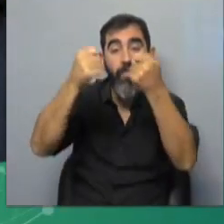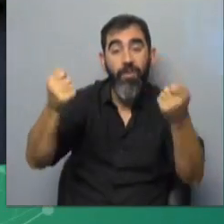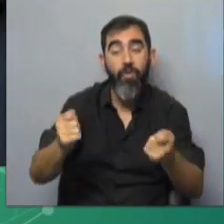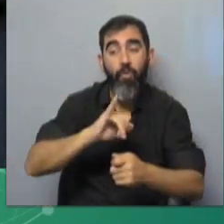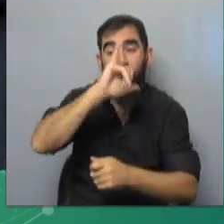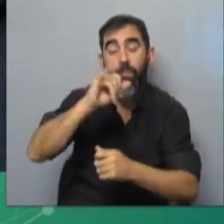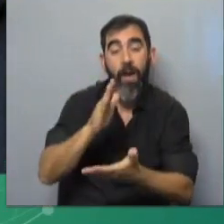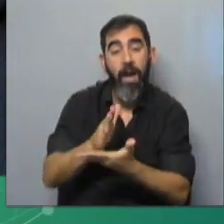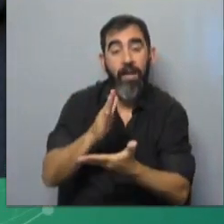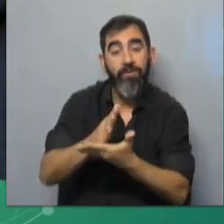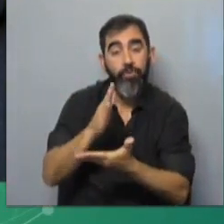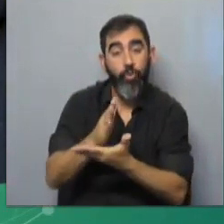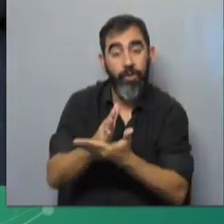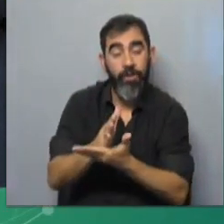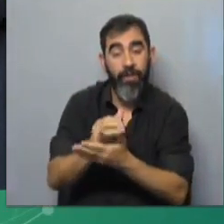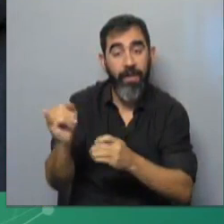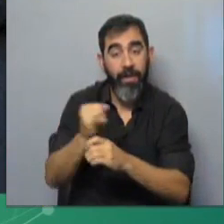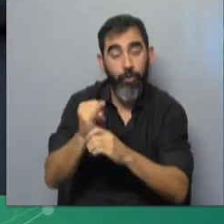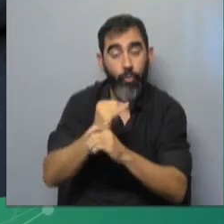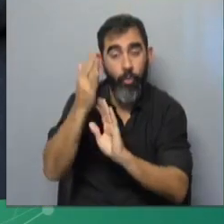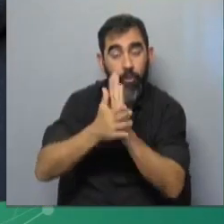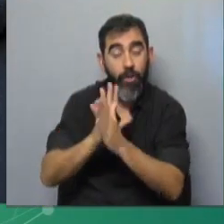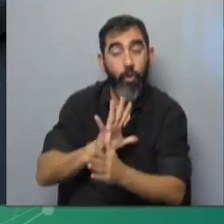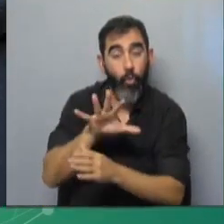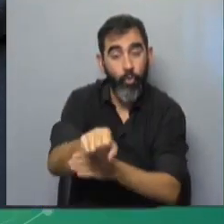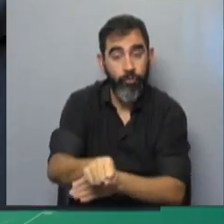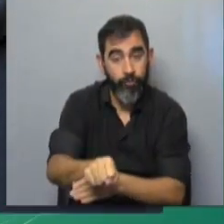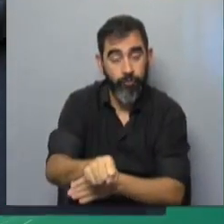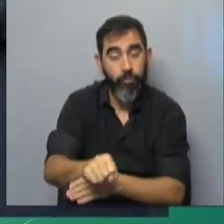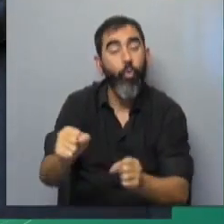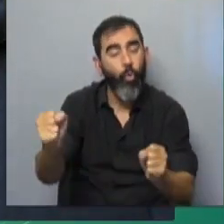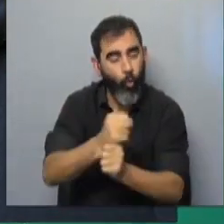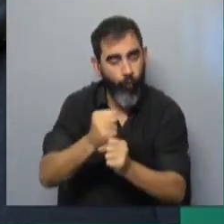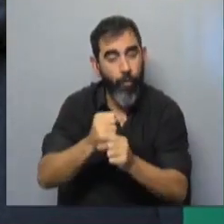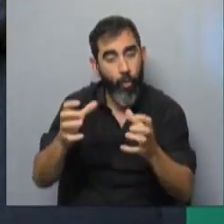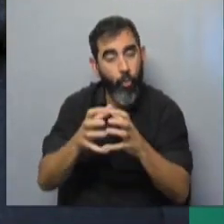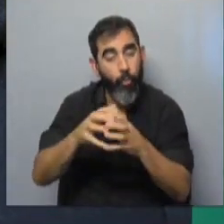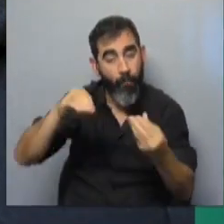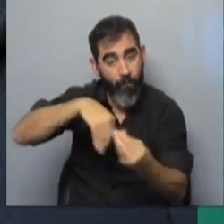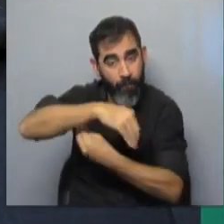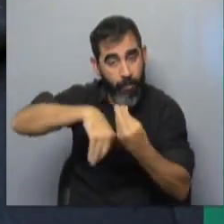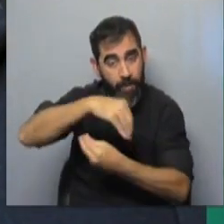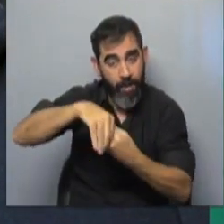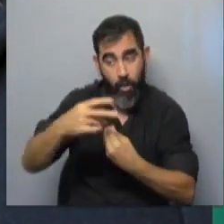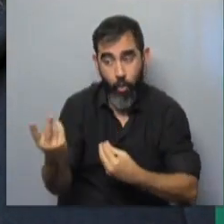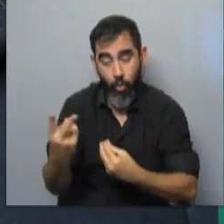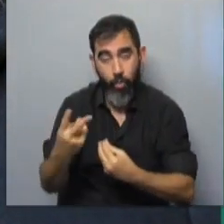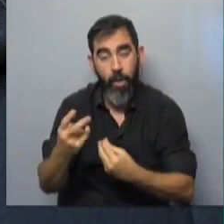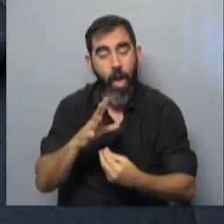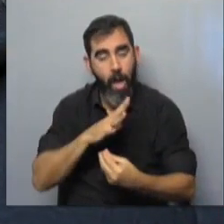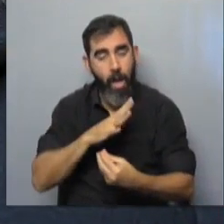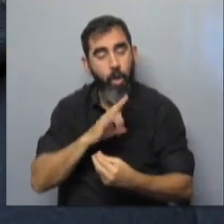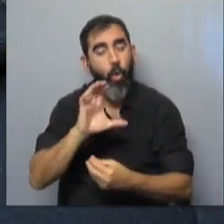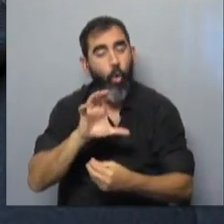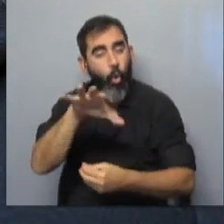informó que la asesoría letrada del Instituto Nacional de Colonización confirmó que el grupo familiar Moreira Manini ostenta la